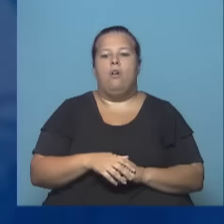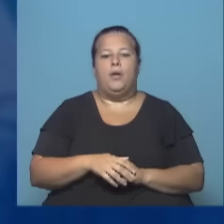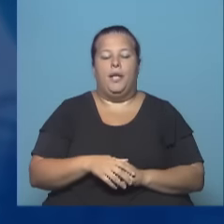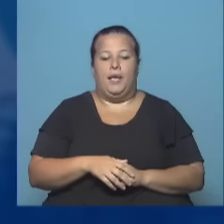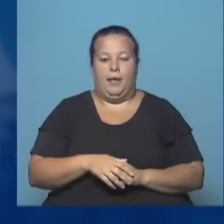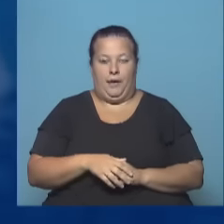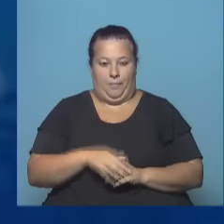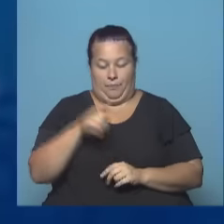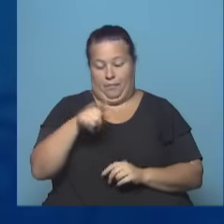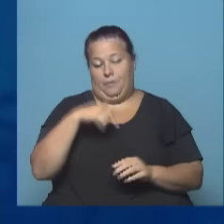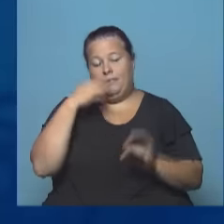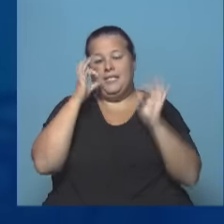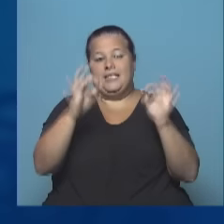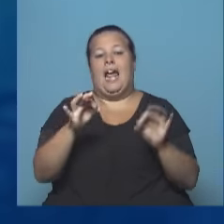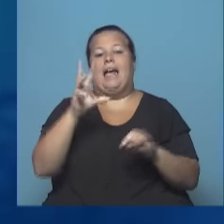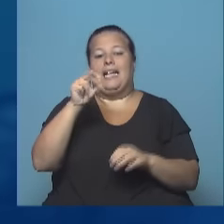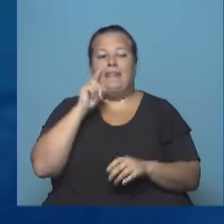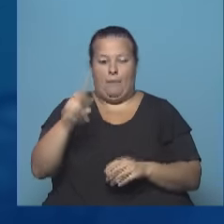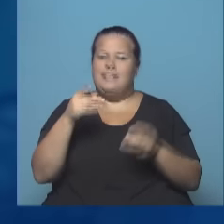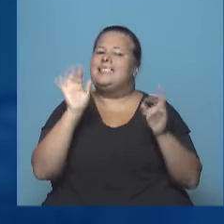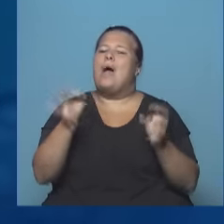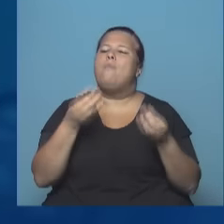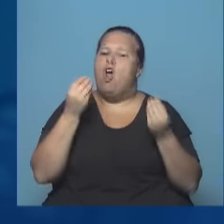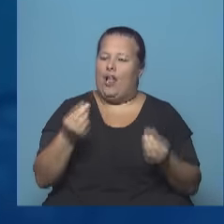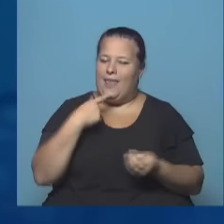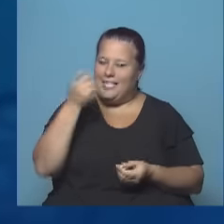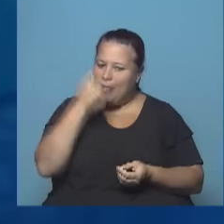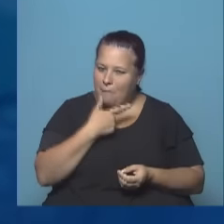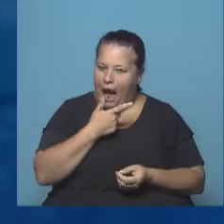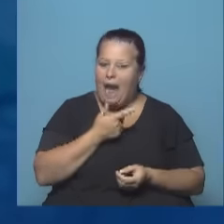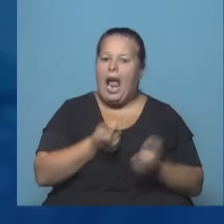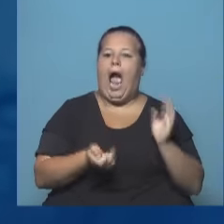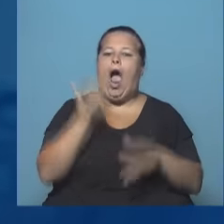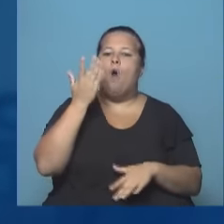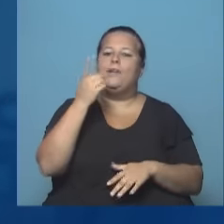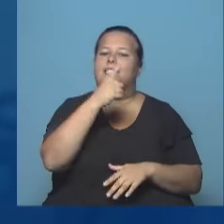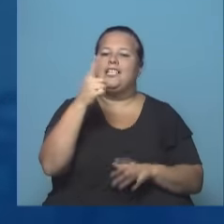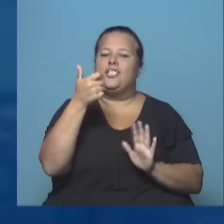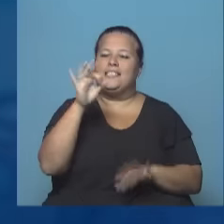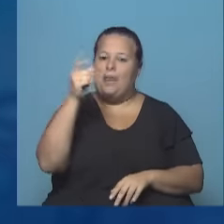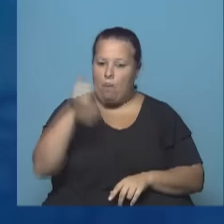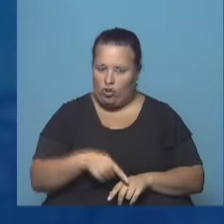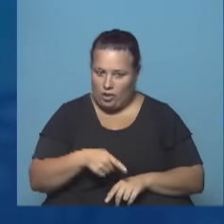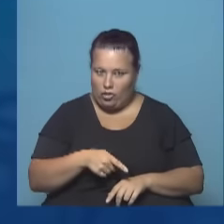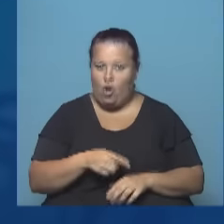lleva a 30.000. ¿Sabes por qué dijo Macri que el aumento es del 160%?